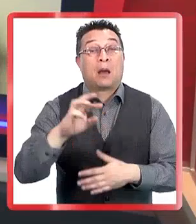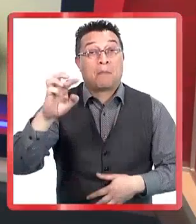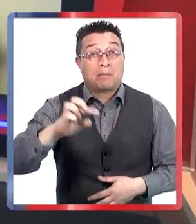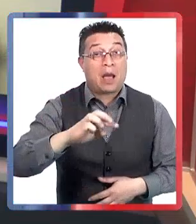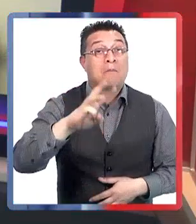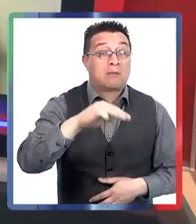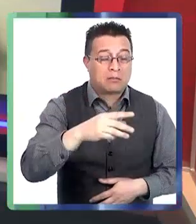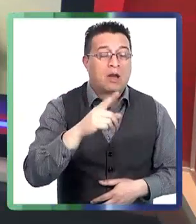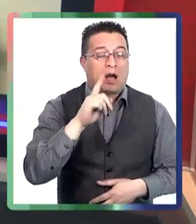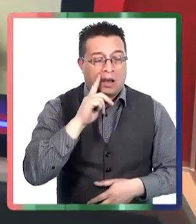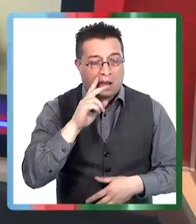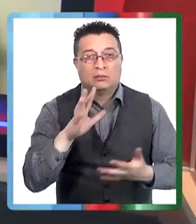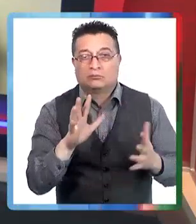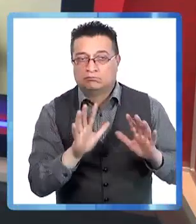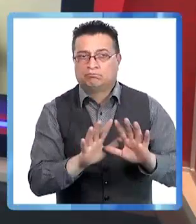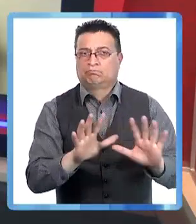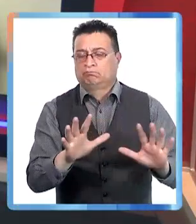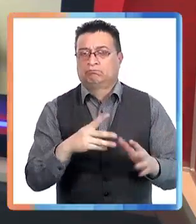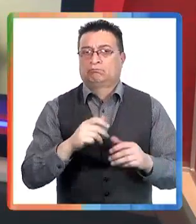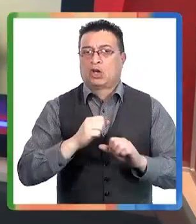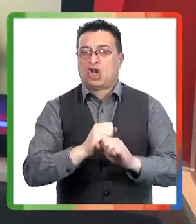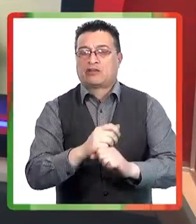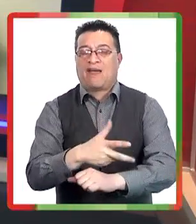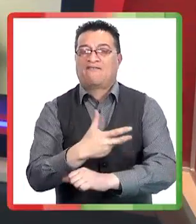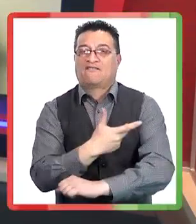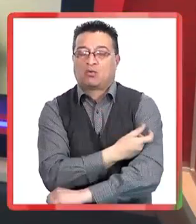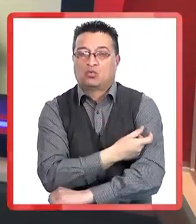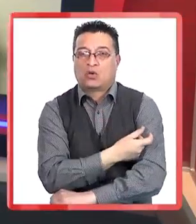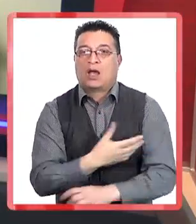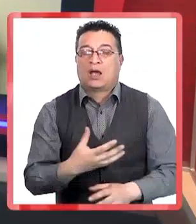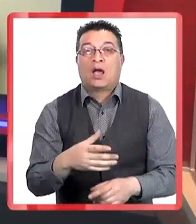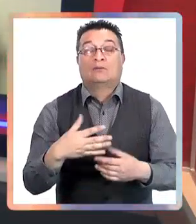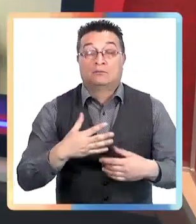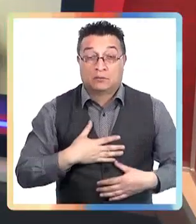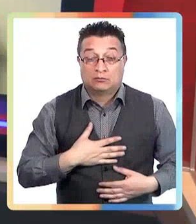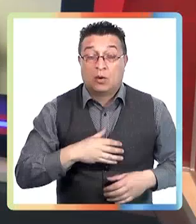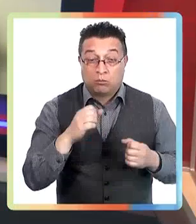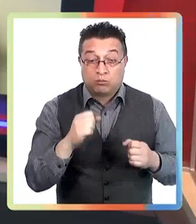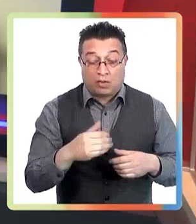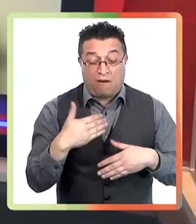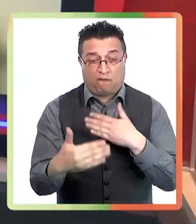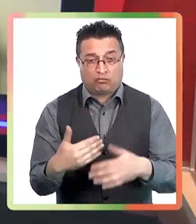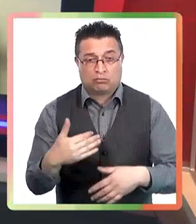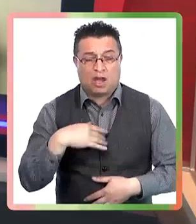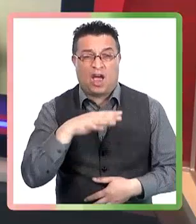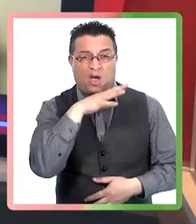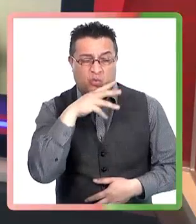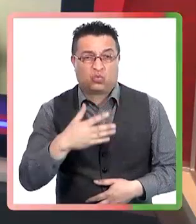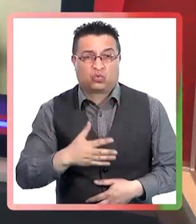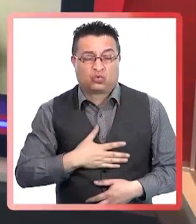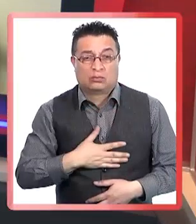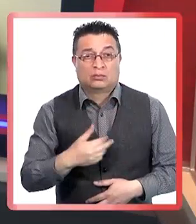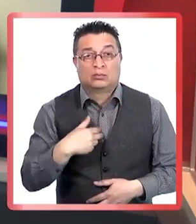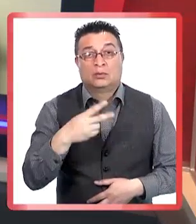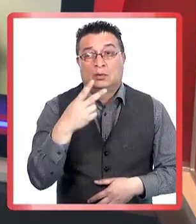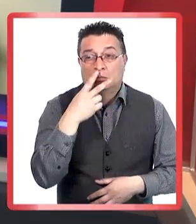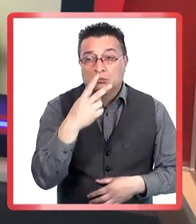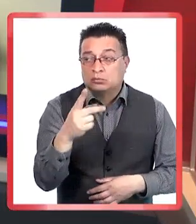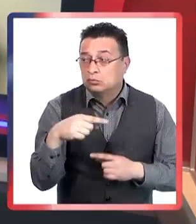bebita más chiquitita, no sé, la regalona de la casa, cuatro años, cinco años, el regalón, no sé. Y dicen, ¿y si le pasa algo?